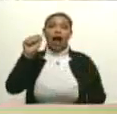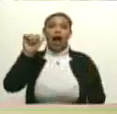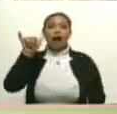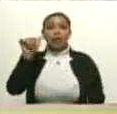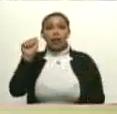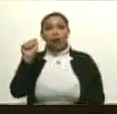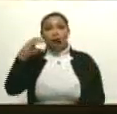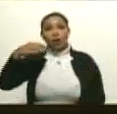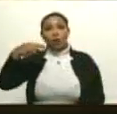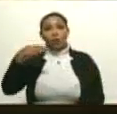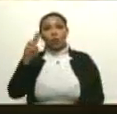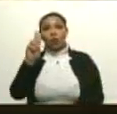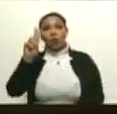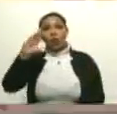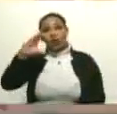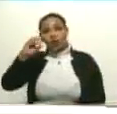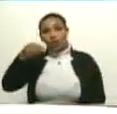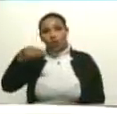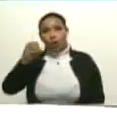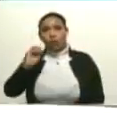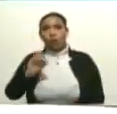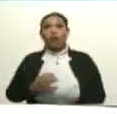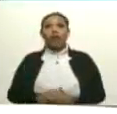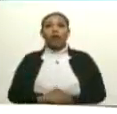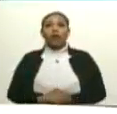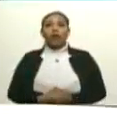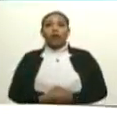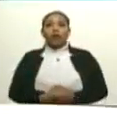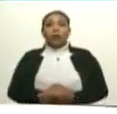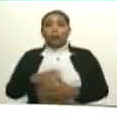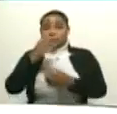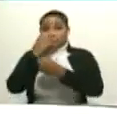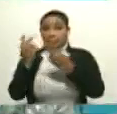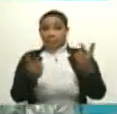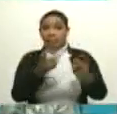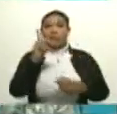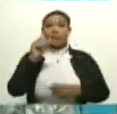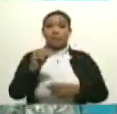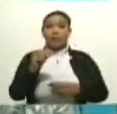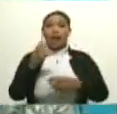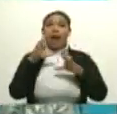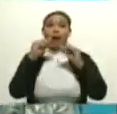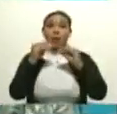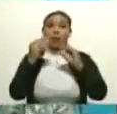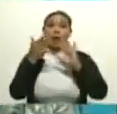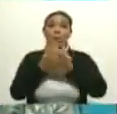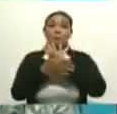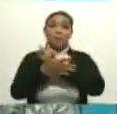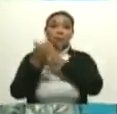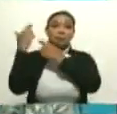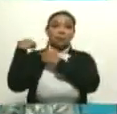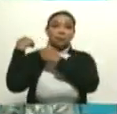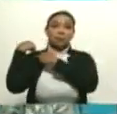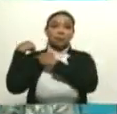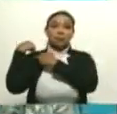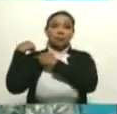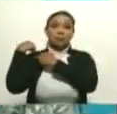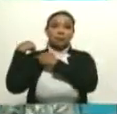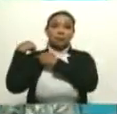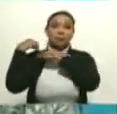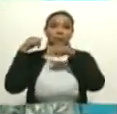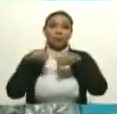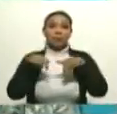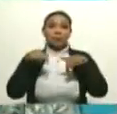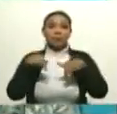Arroyo? Aquí tenemos, entre nuestros invitados, como usted ya había dicho, una serie de artistas responsables, reales de esta